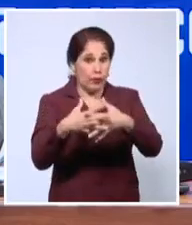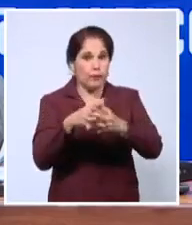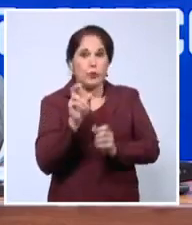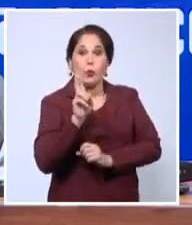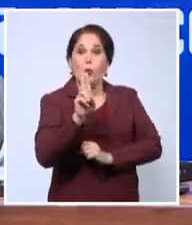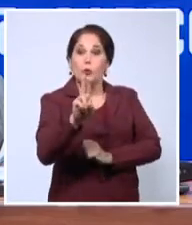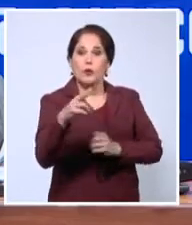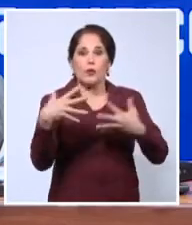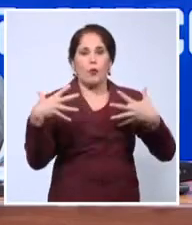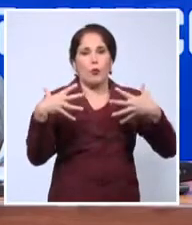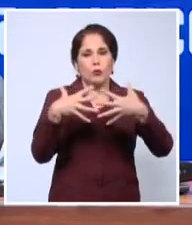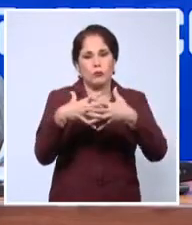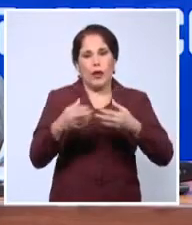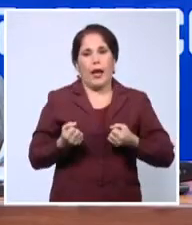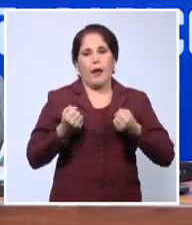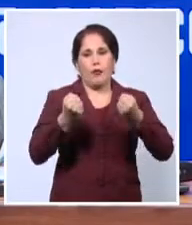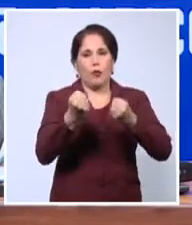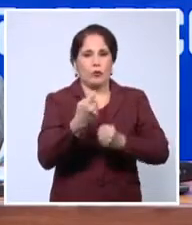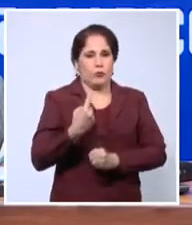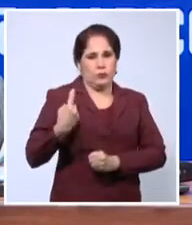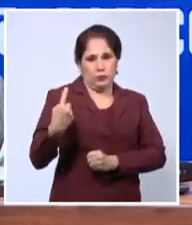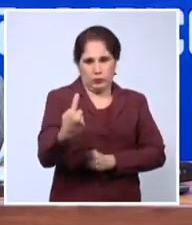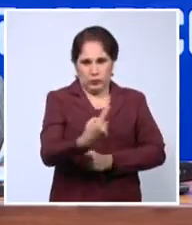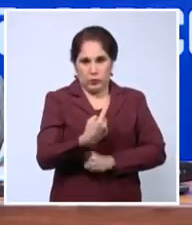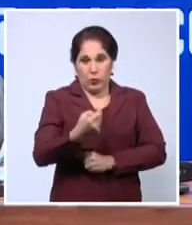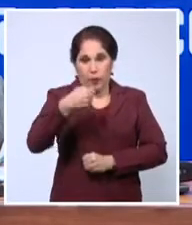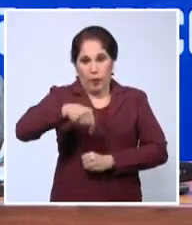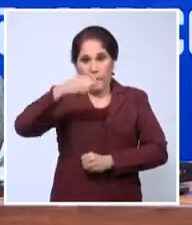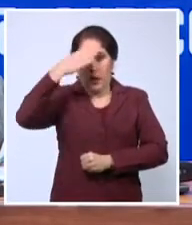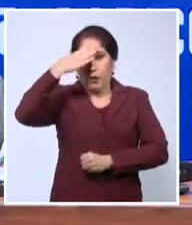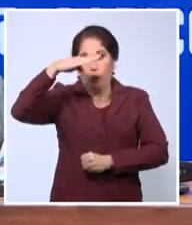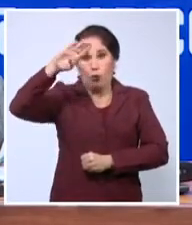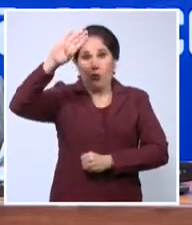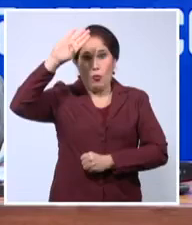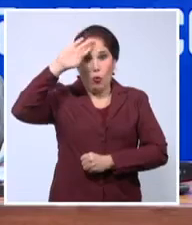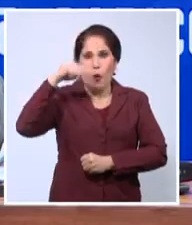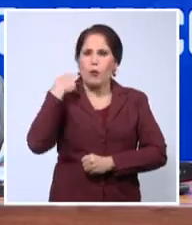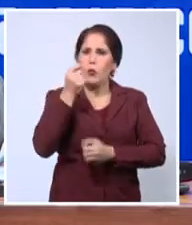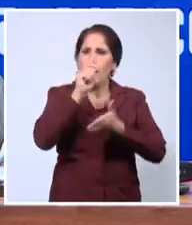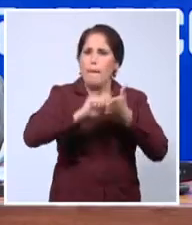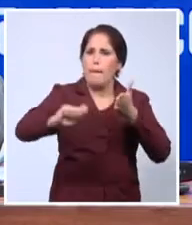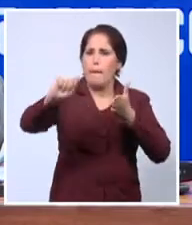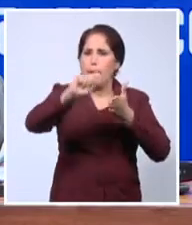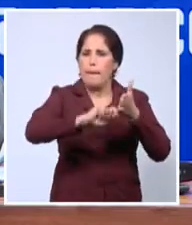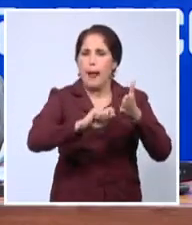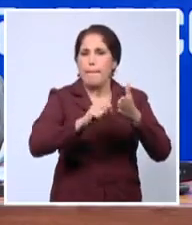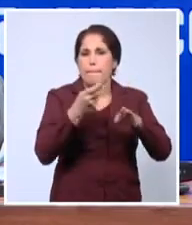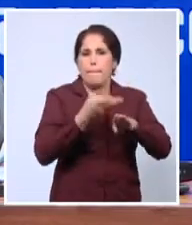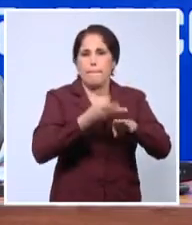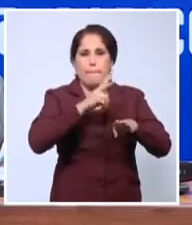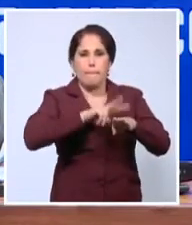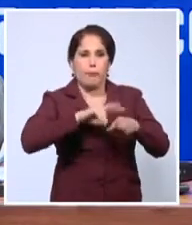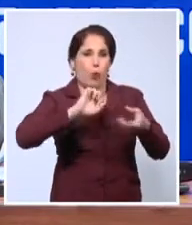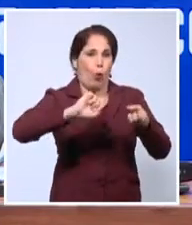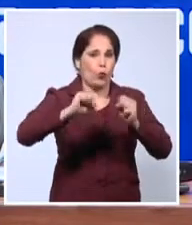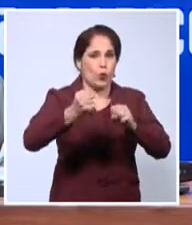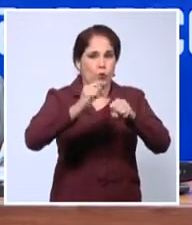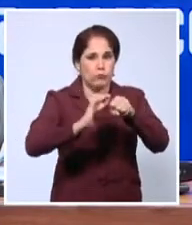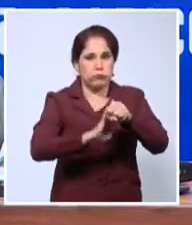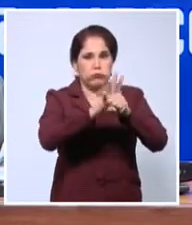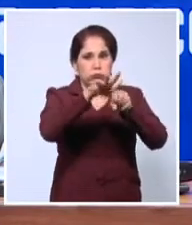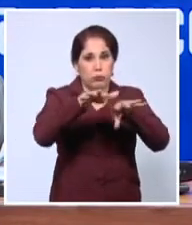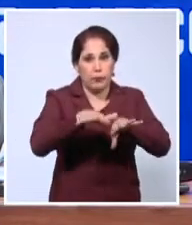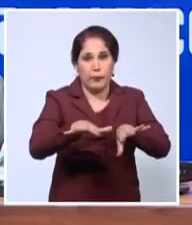juntar esfuerzos. En Cuba, elaboramos un plan nacional para prevenir y controlar la pandemia